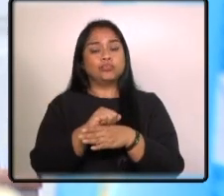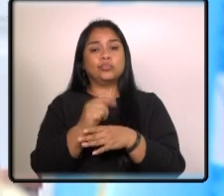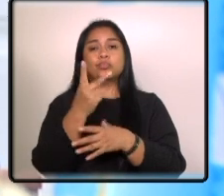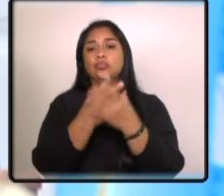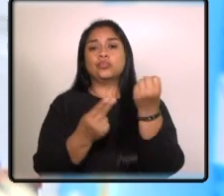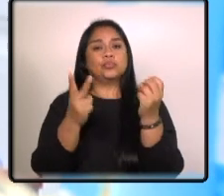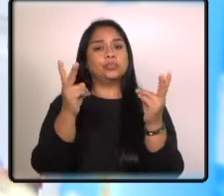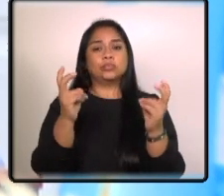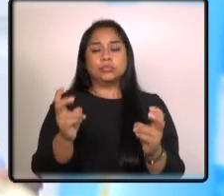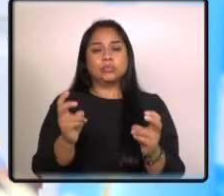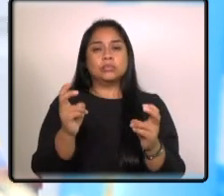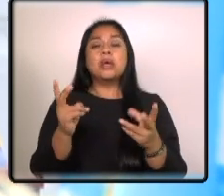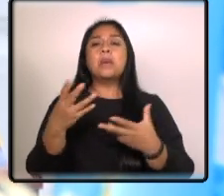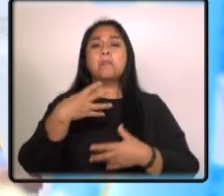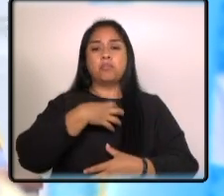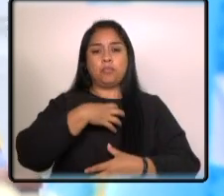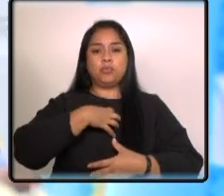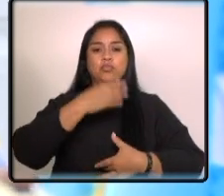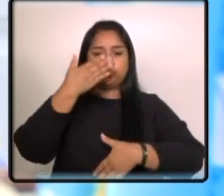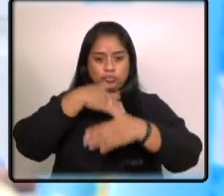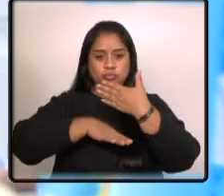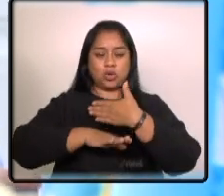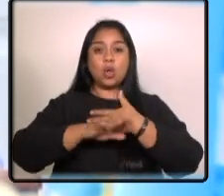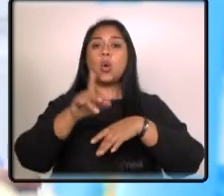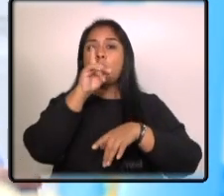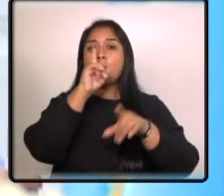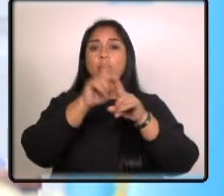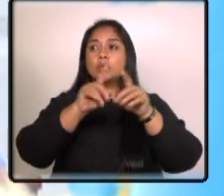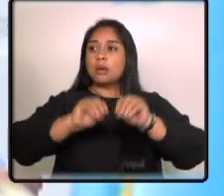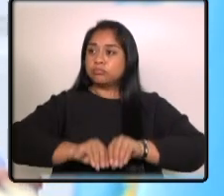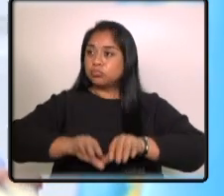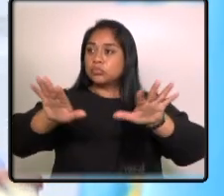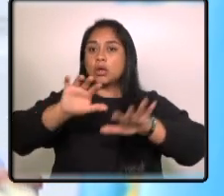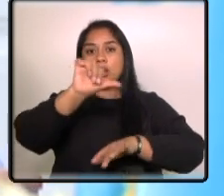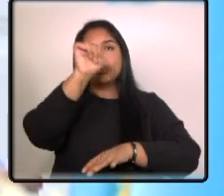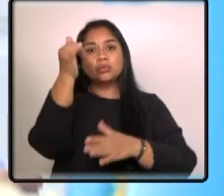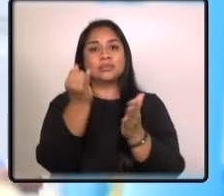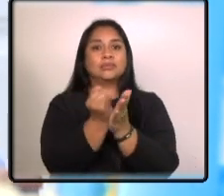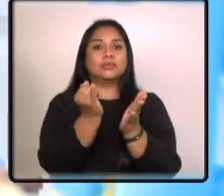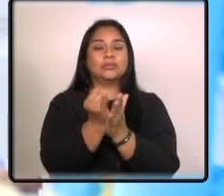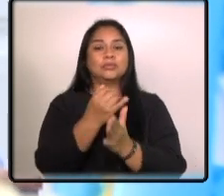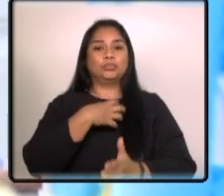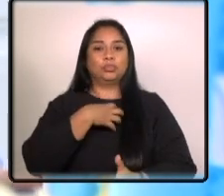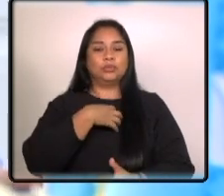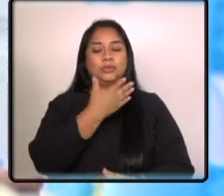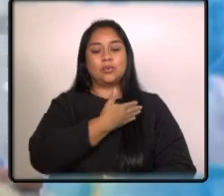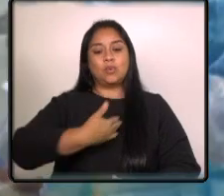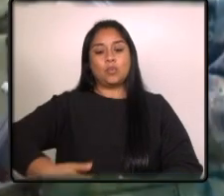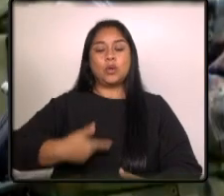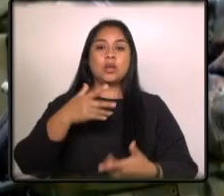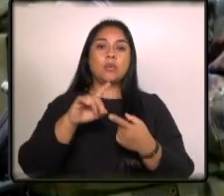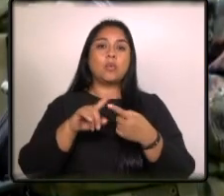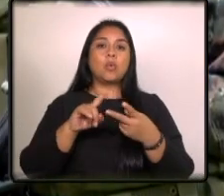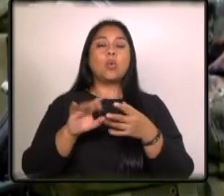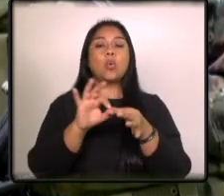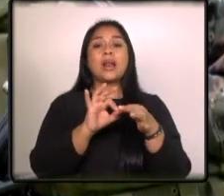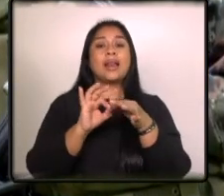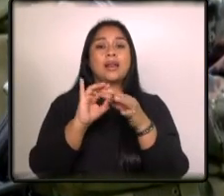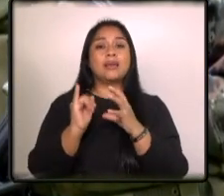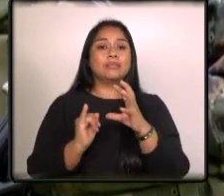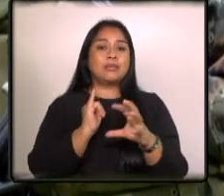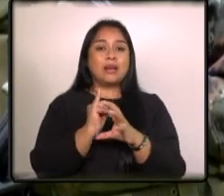tanto a lo interno de la institución como hacia otras instituciones del gobierno organismos internacionales